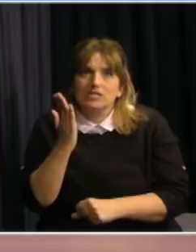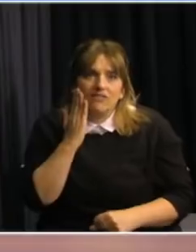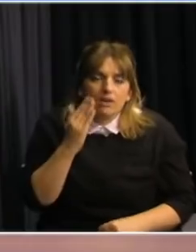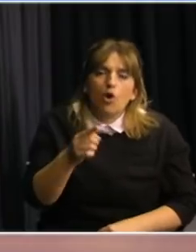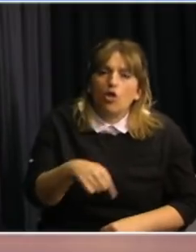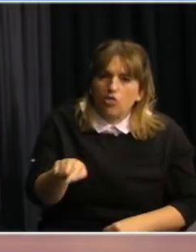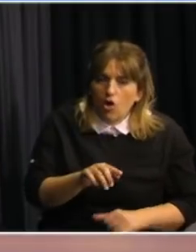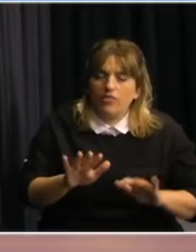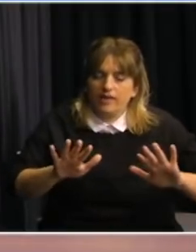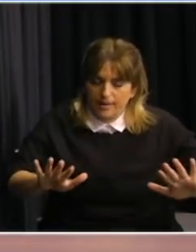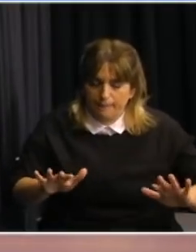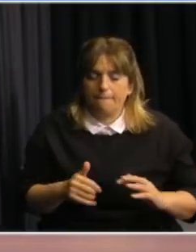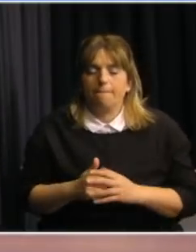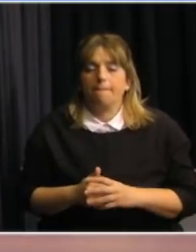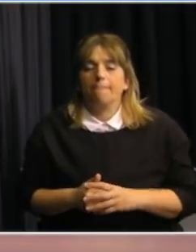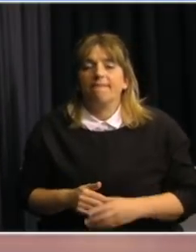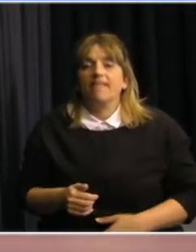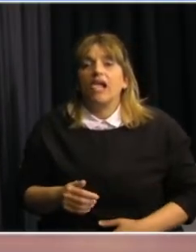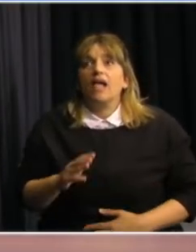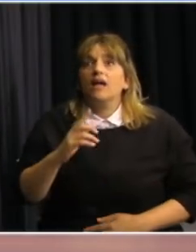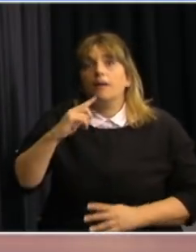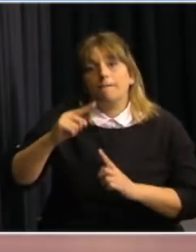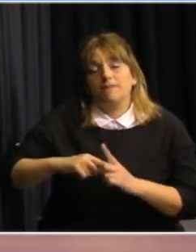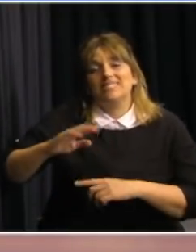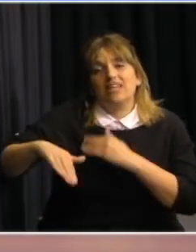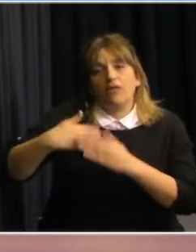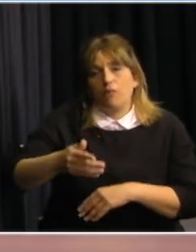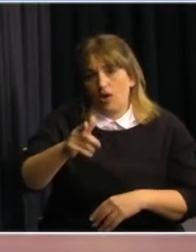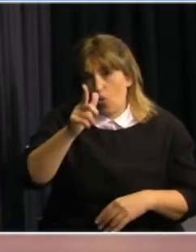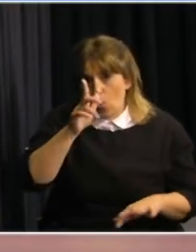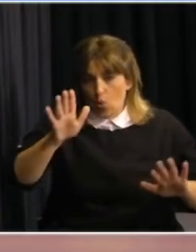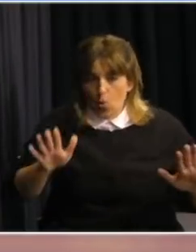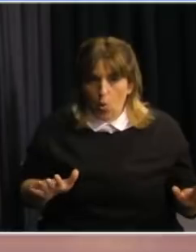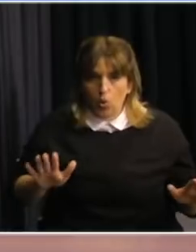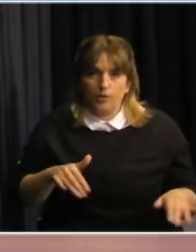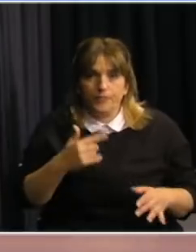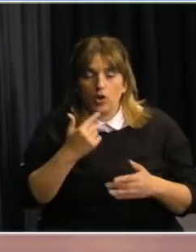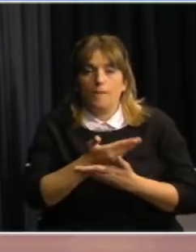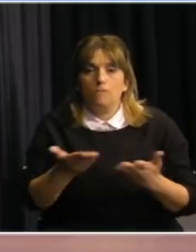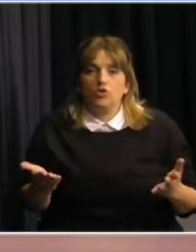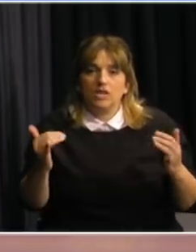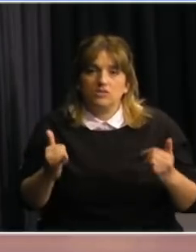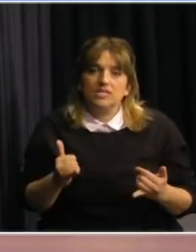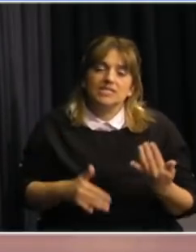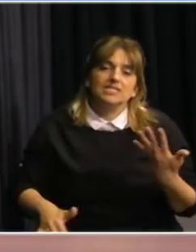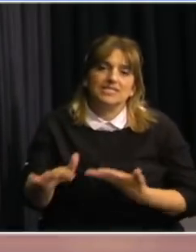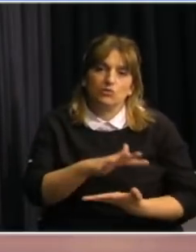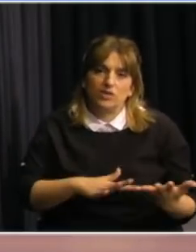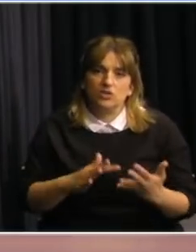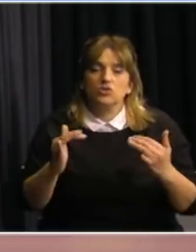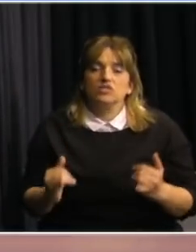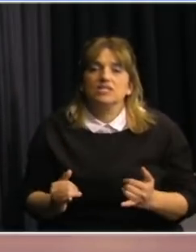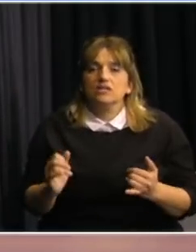por tanto todavía estamos en control relativo. Los meses posteriores a julio nos confirmaron esa situación en el sentido de que hubo